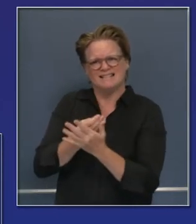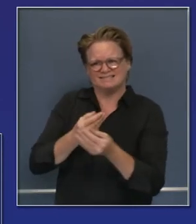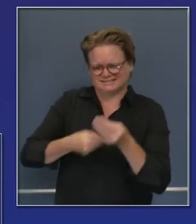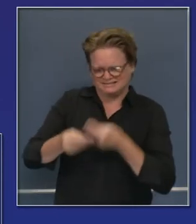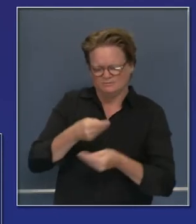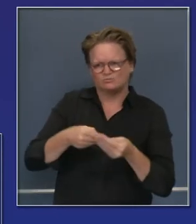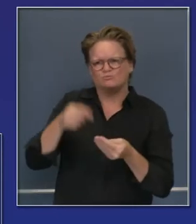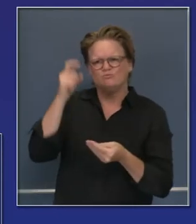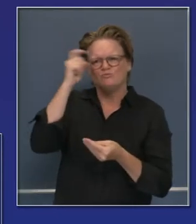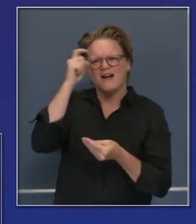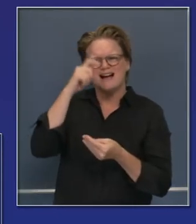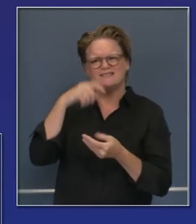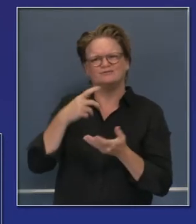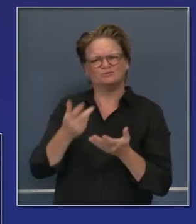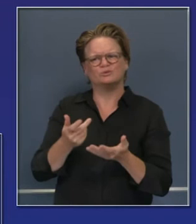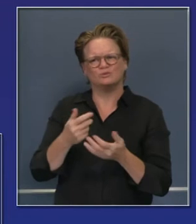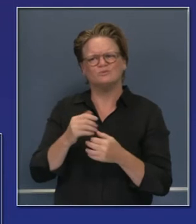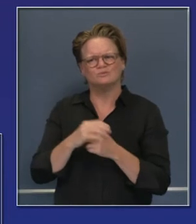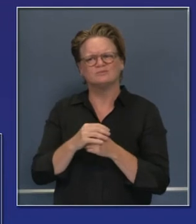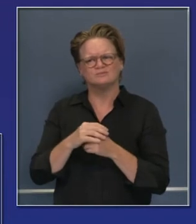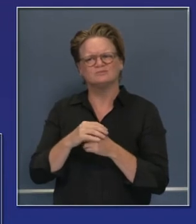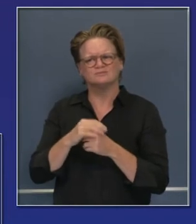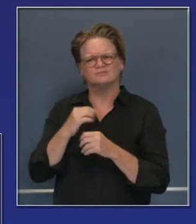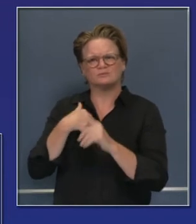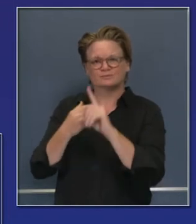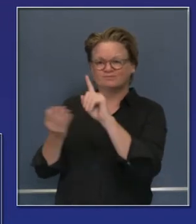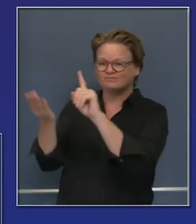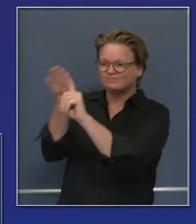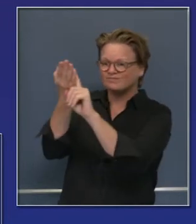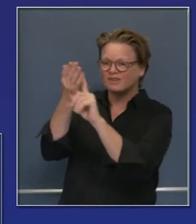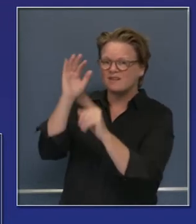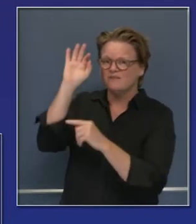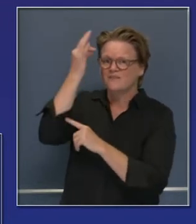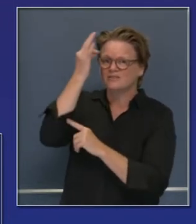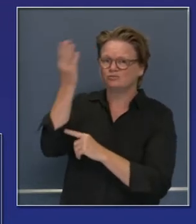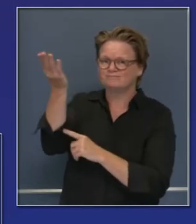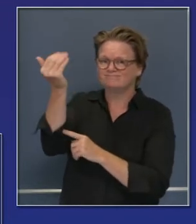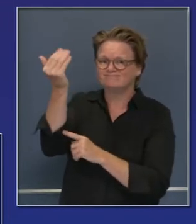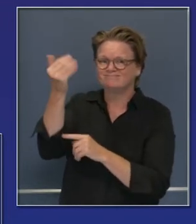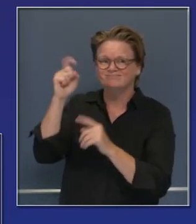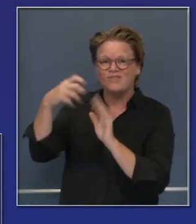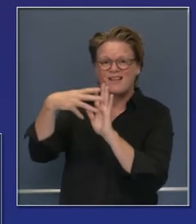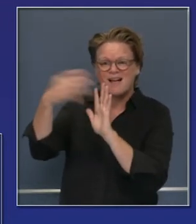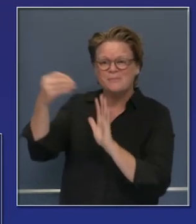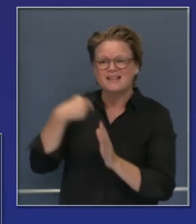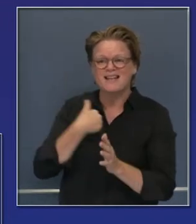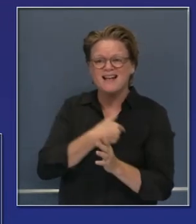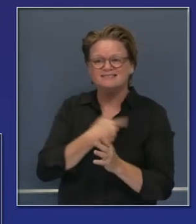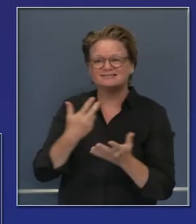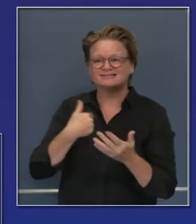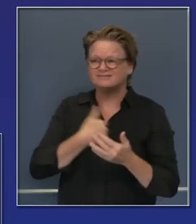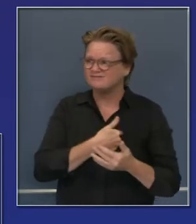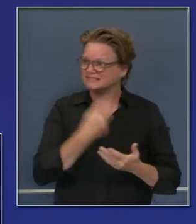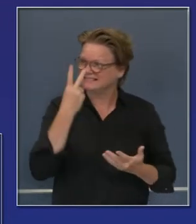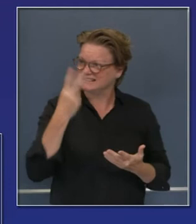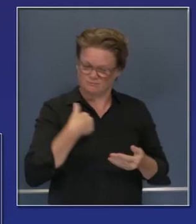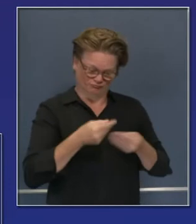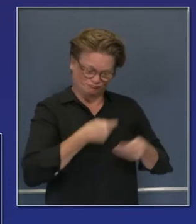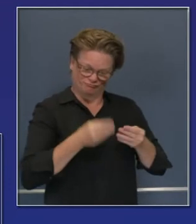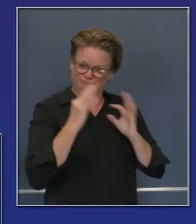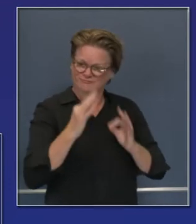a nivel fiscal deben exigir esto de su gobierno federal y de su estado queremos